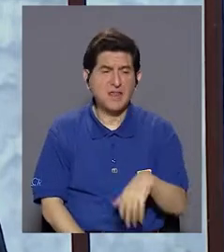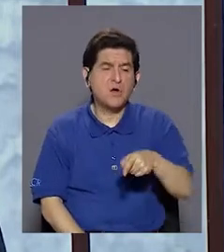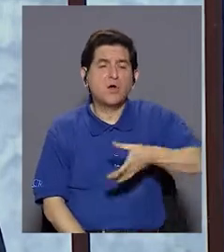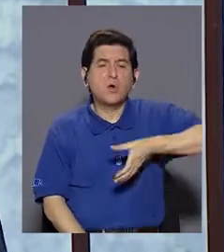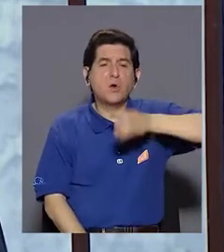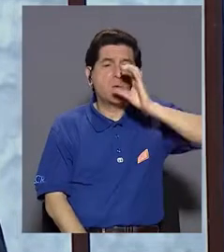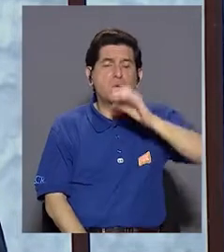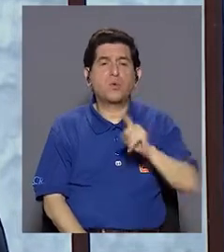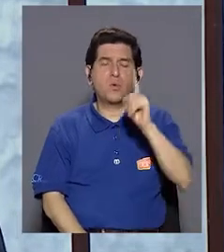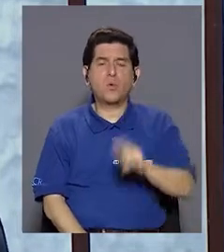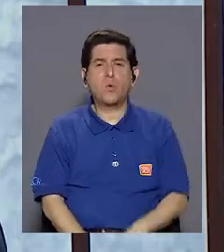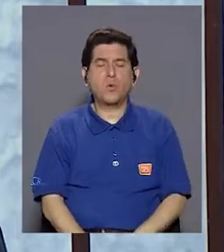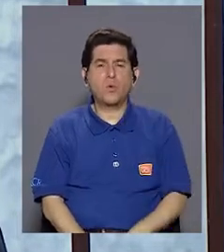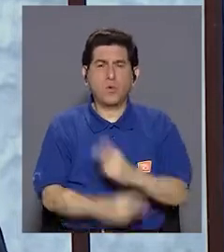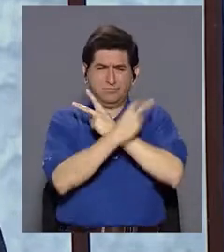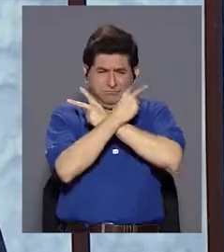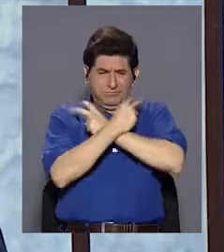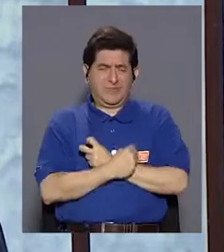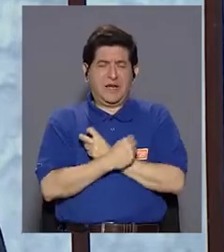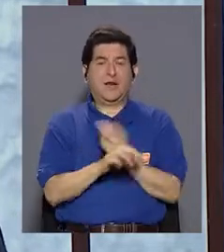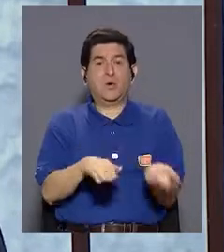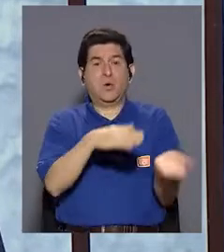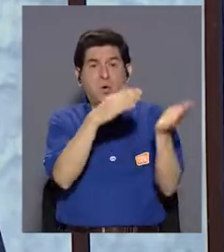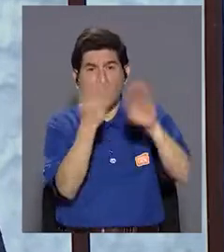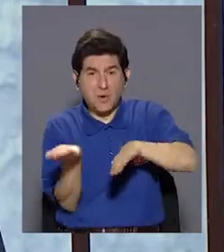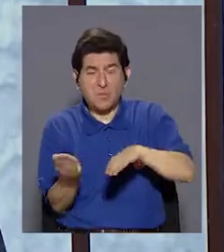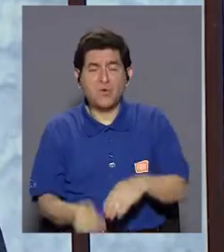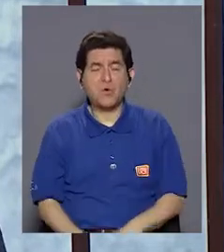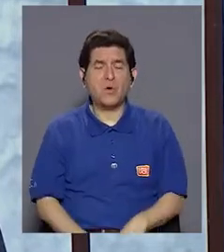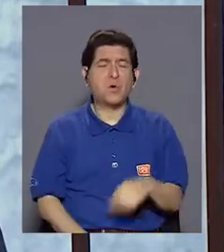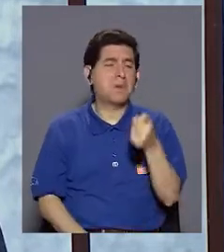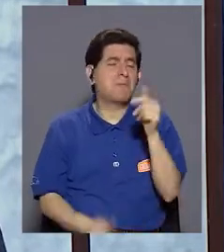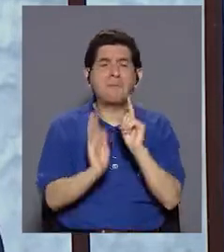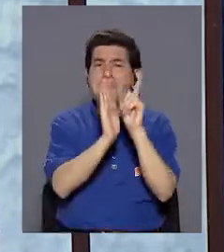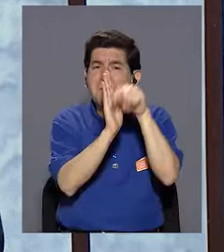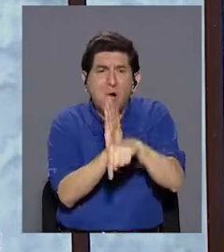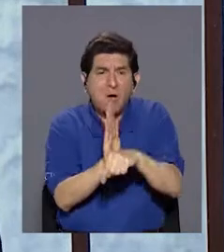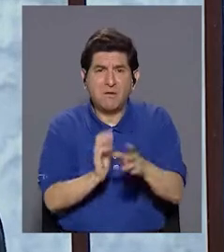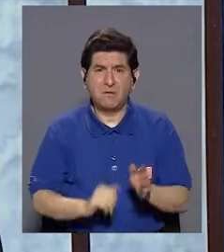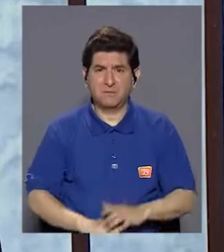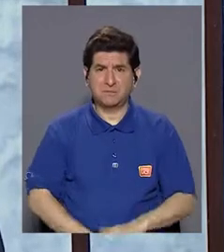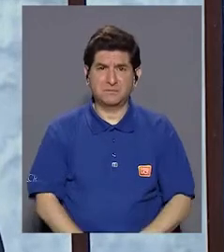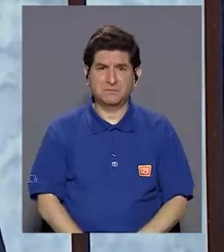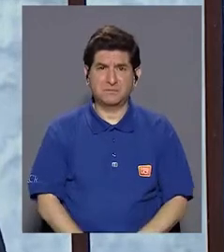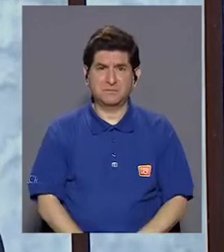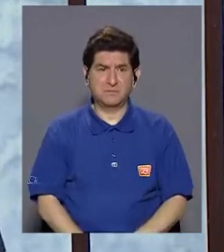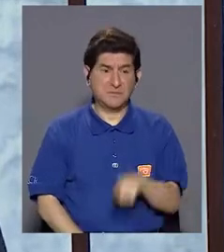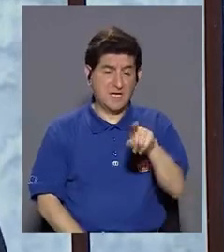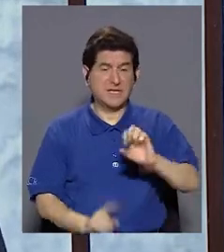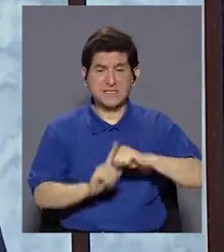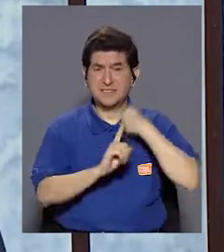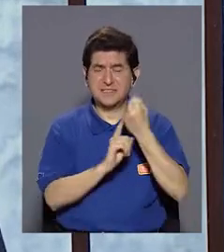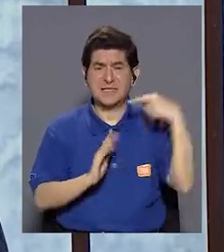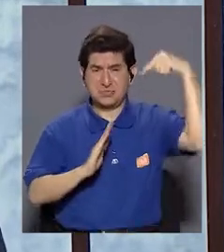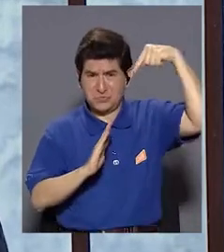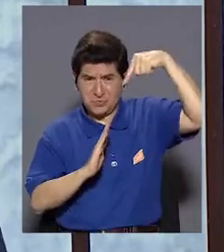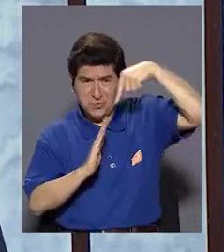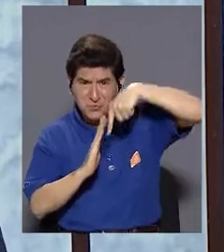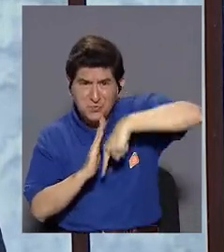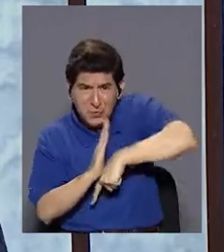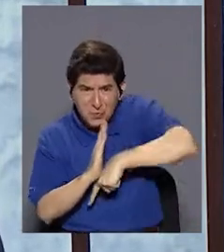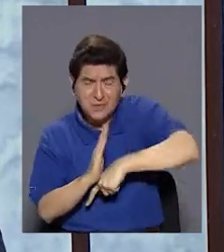tomó un plaguicida y falleció en pocos minutos. Entonces, esa severidad, esa